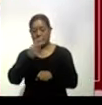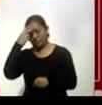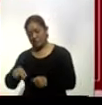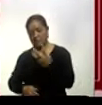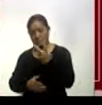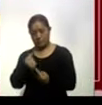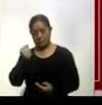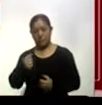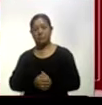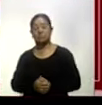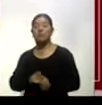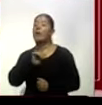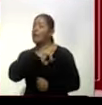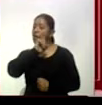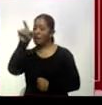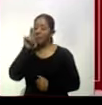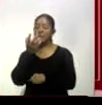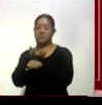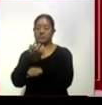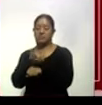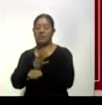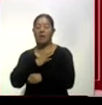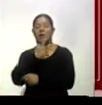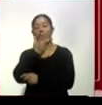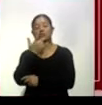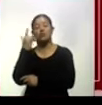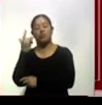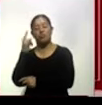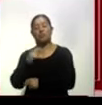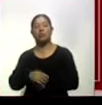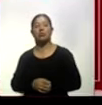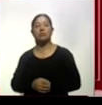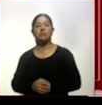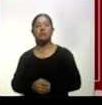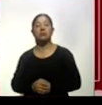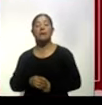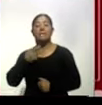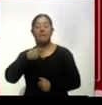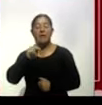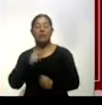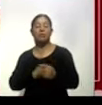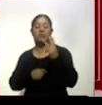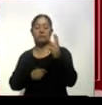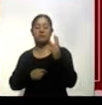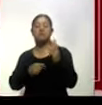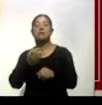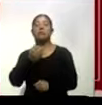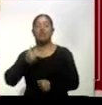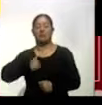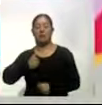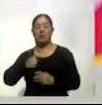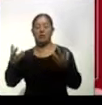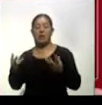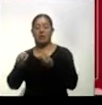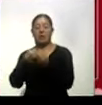homólogo Donald Trump en Estados Unidos tendrá lugar el 8 de julio, mientras que el encuentro trilateral con Canadá se realizará el jueves